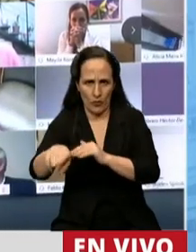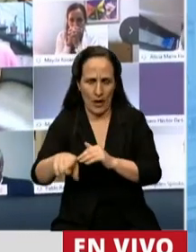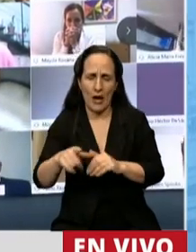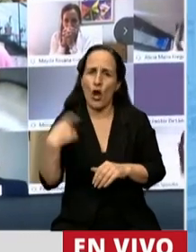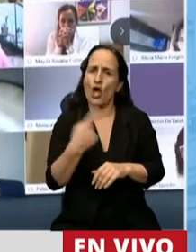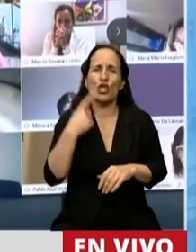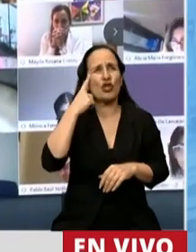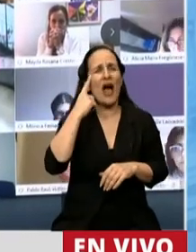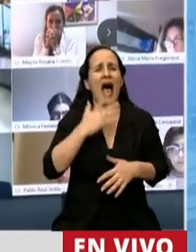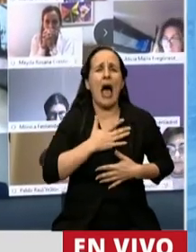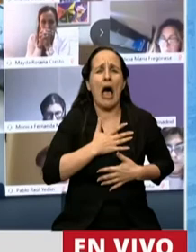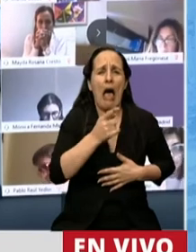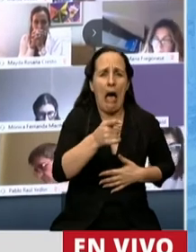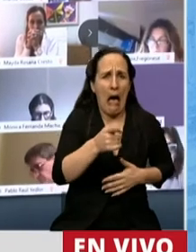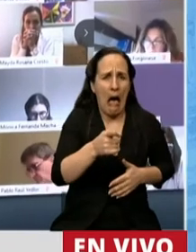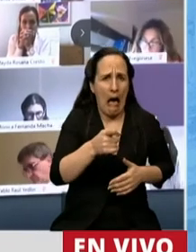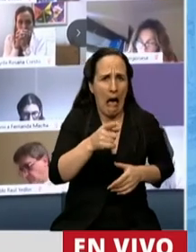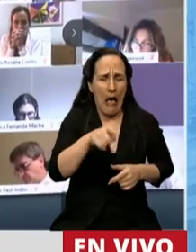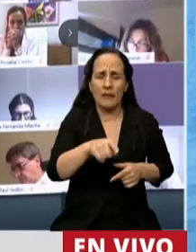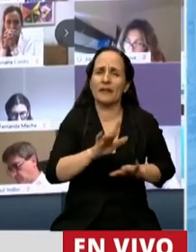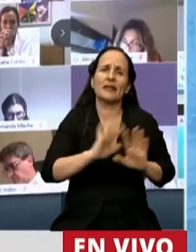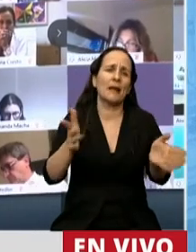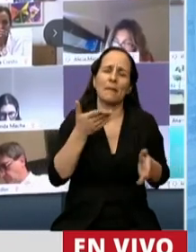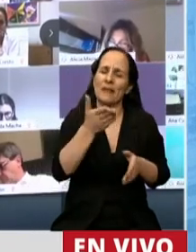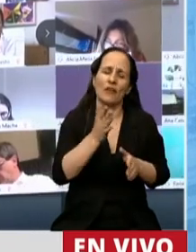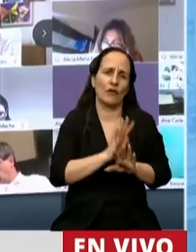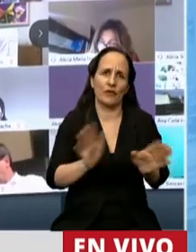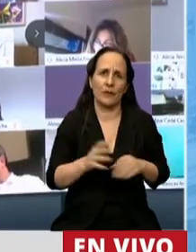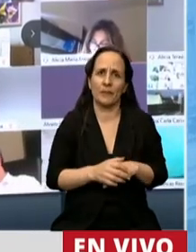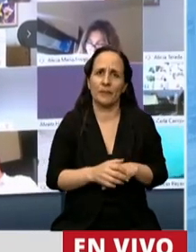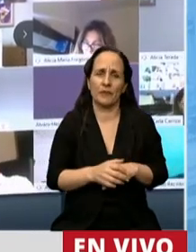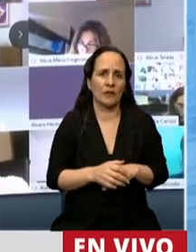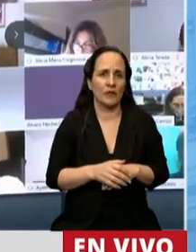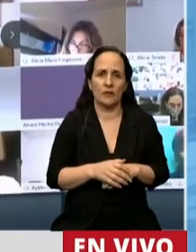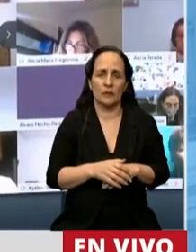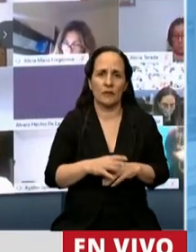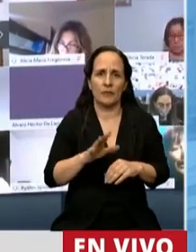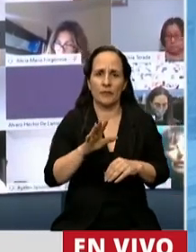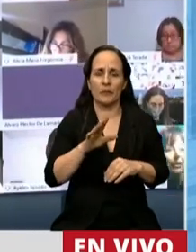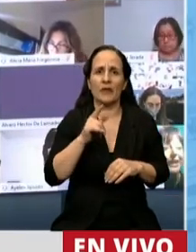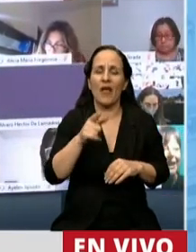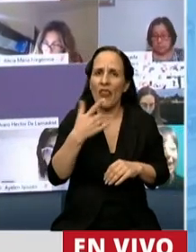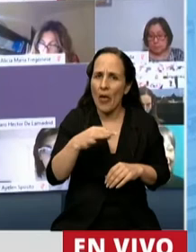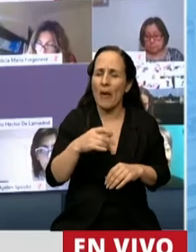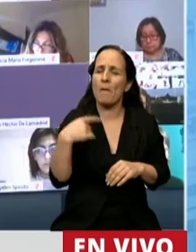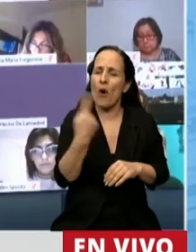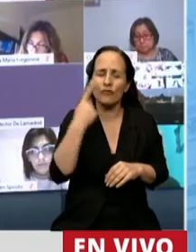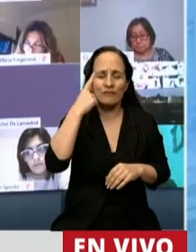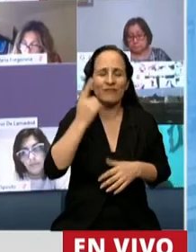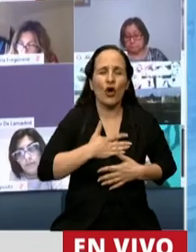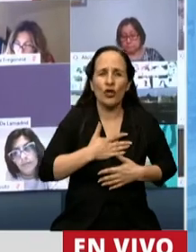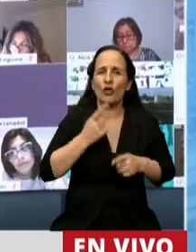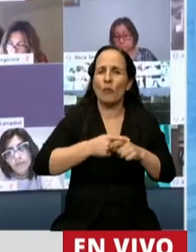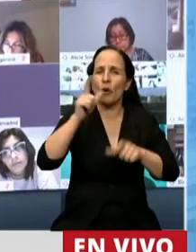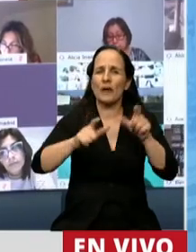lamentar que se vayan a trabajar nuestros recursos otras empresas. Tenemos que festejar que haya más jóvenes y